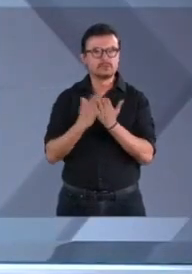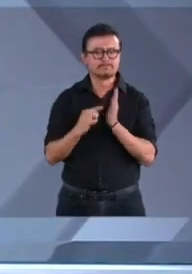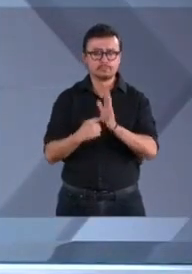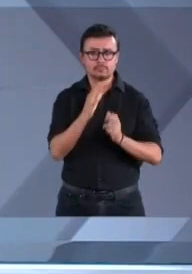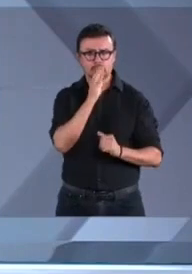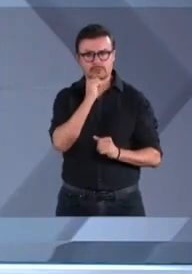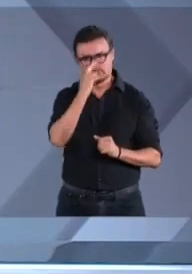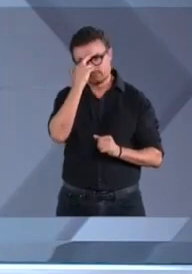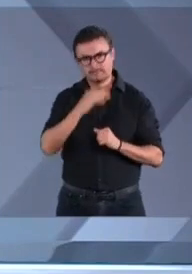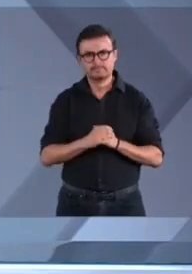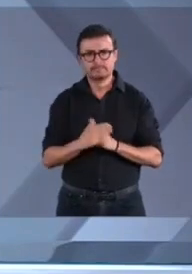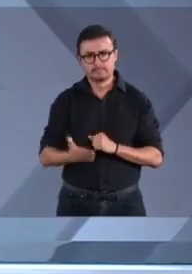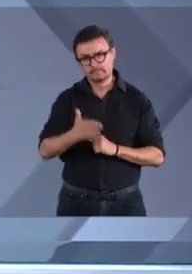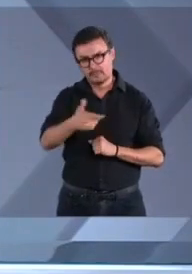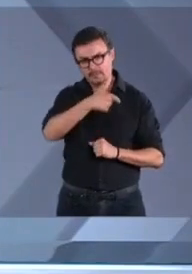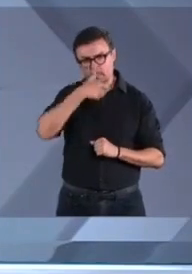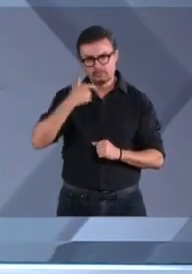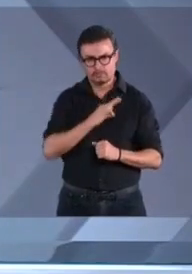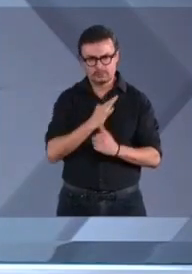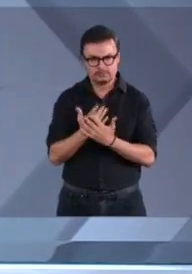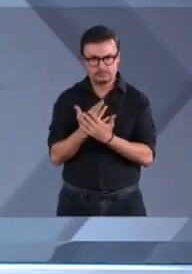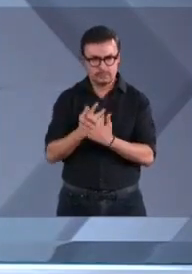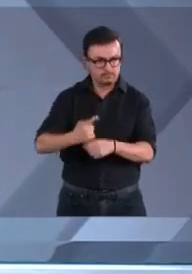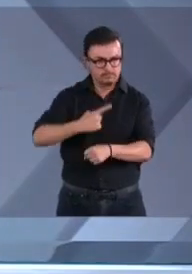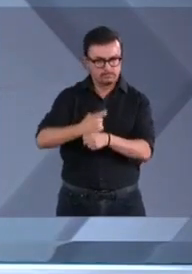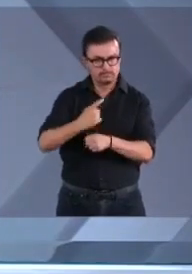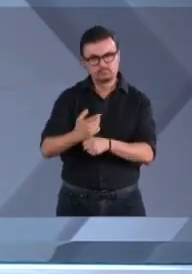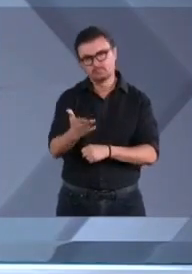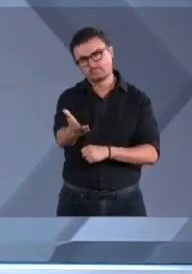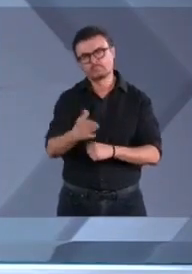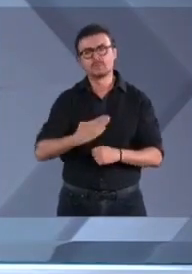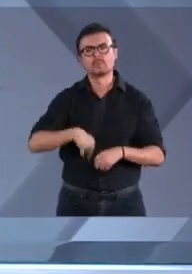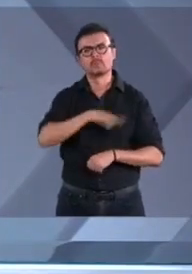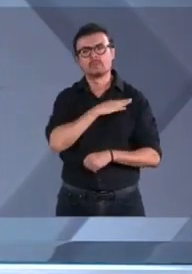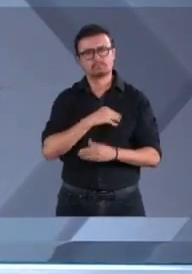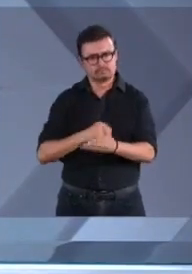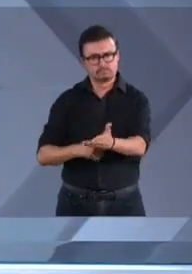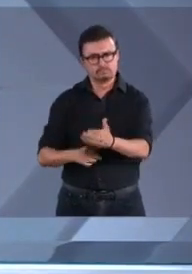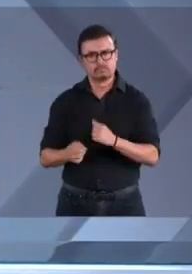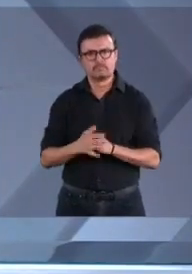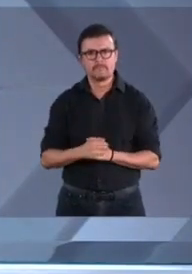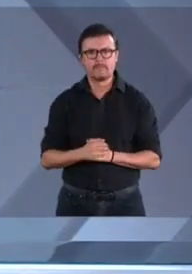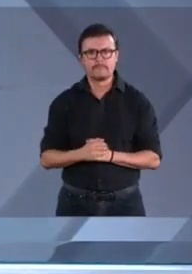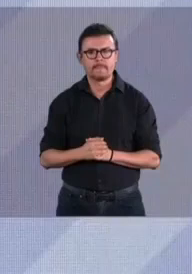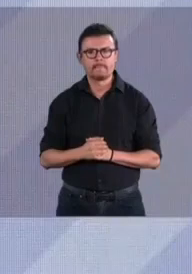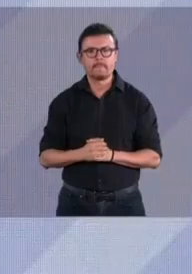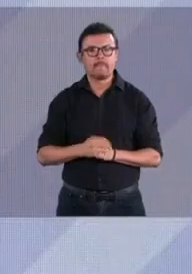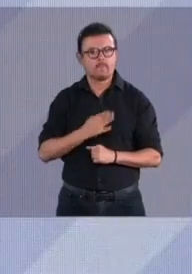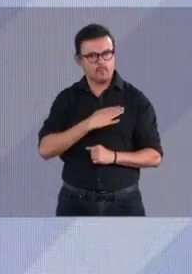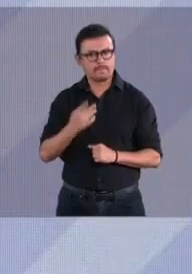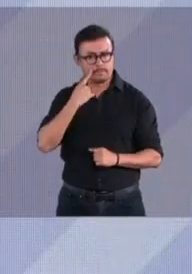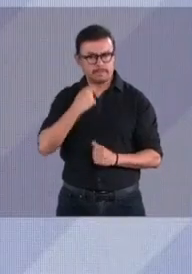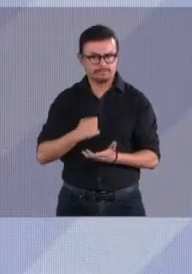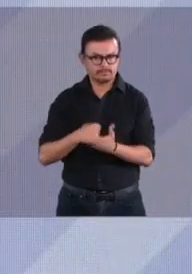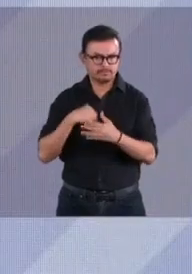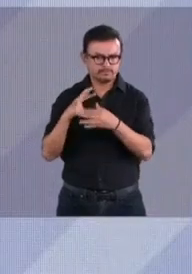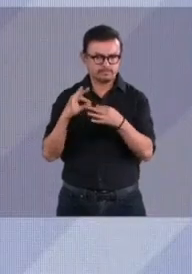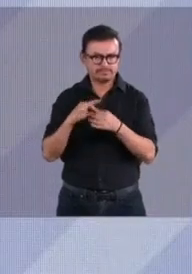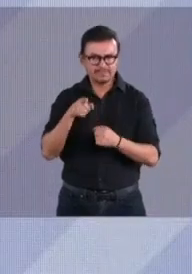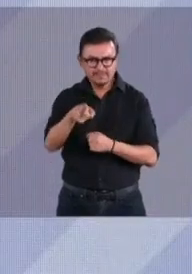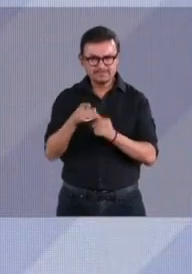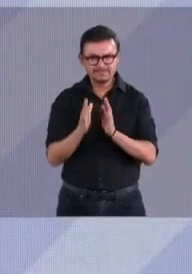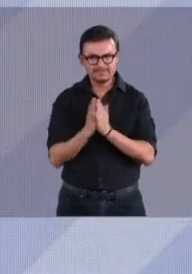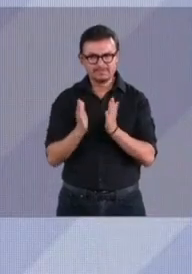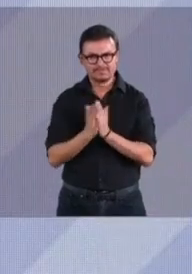pero hay una ilusión. ¿Me permite el primero con la candidata? Está bien. Vamos, Máinez, adelante. Adelante. Ah, bueno. Nada más decir que las fuentes de ese libro,